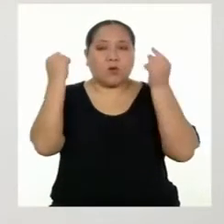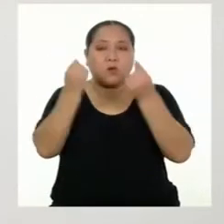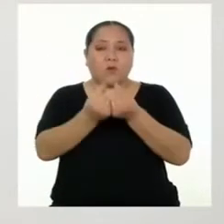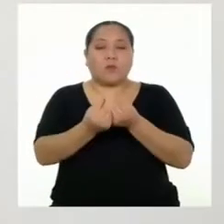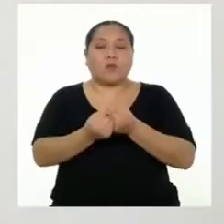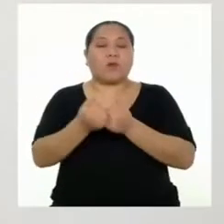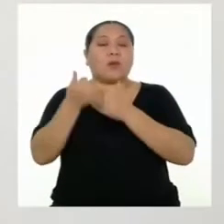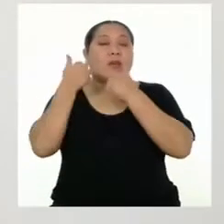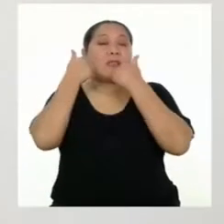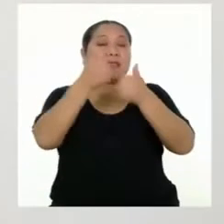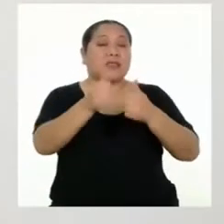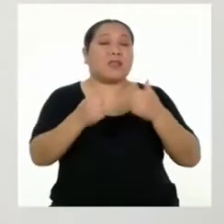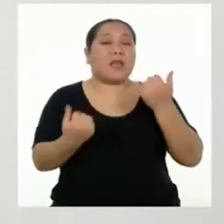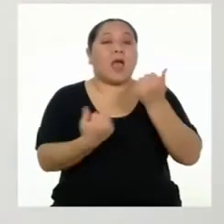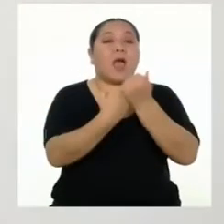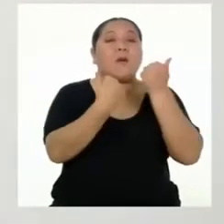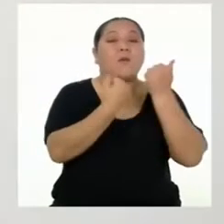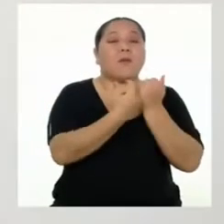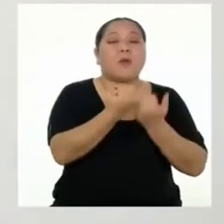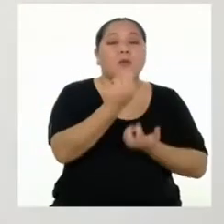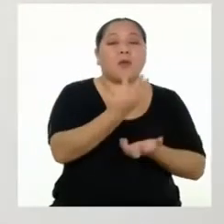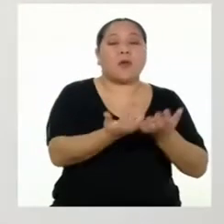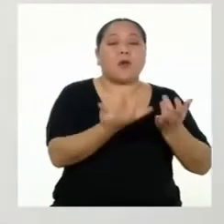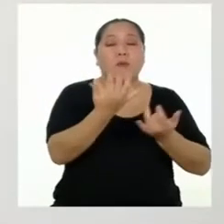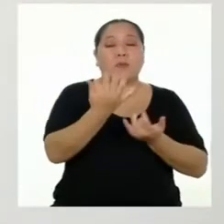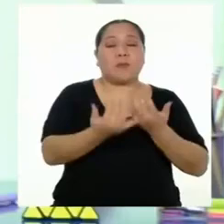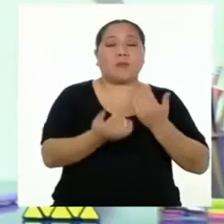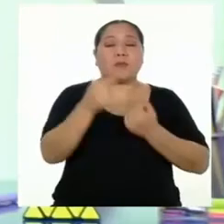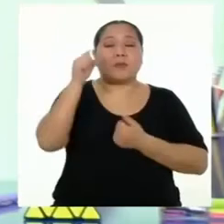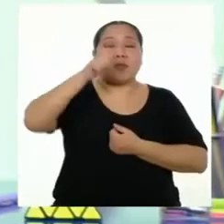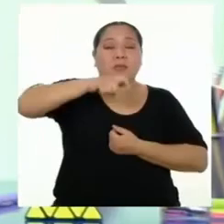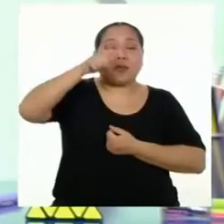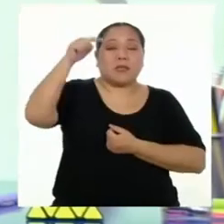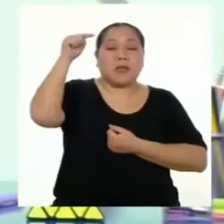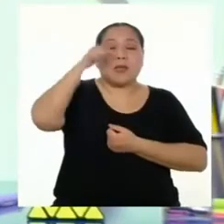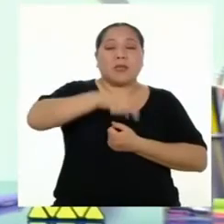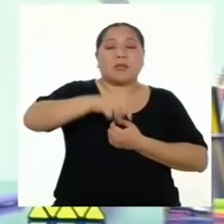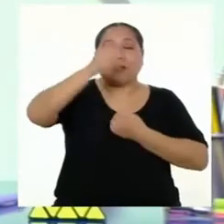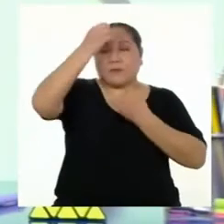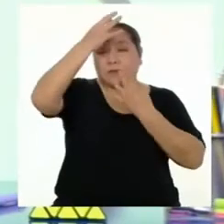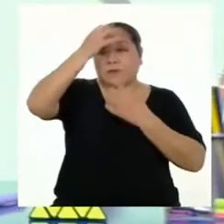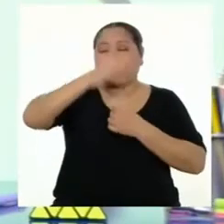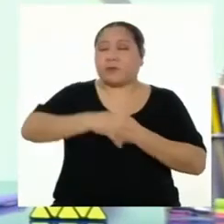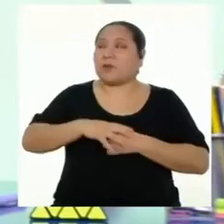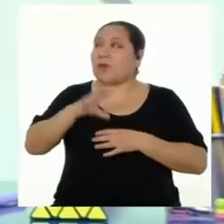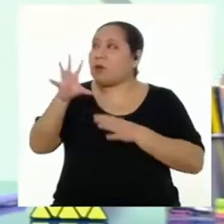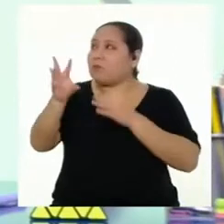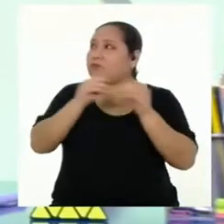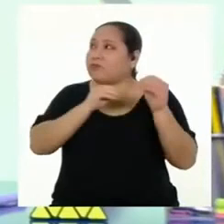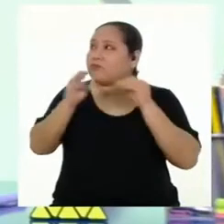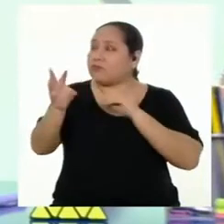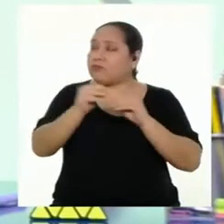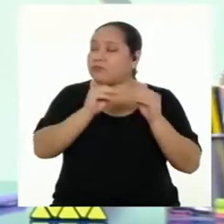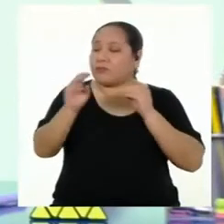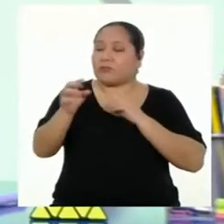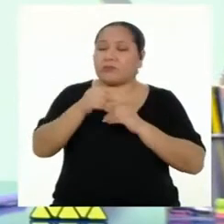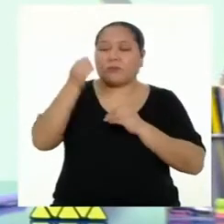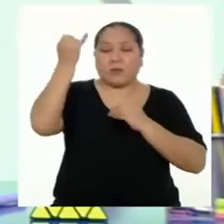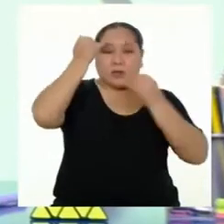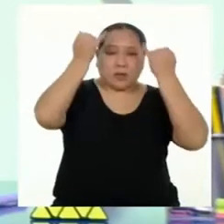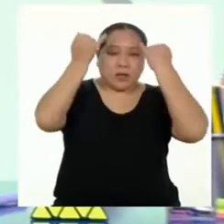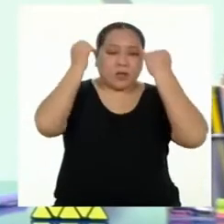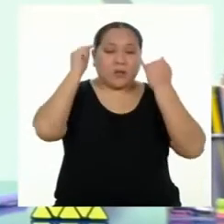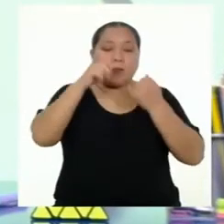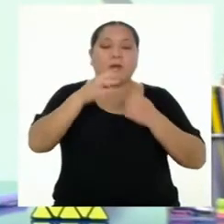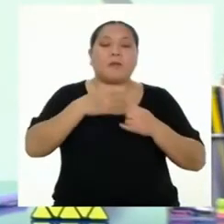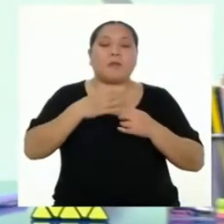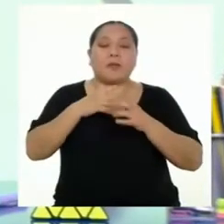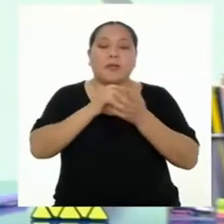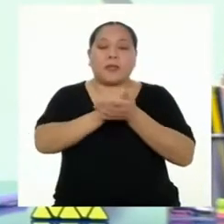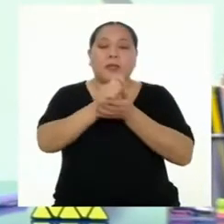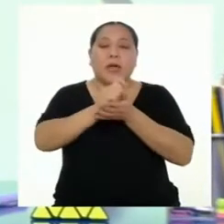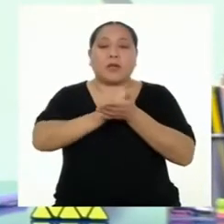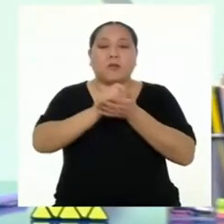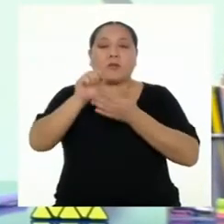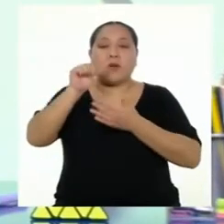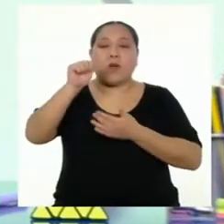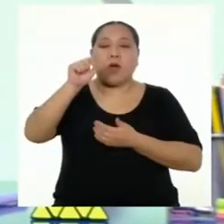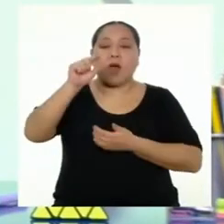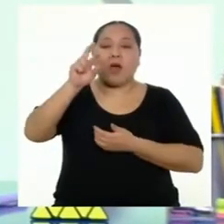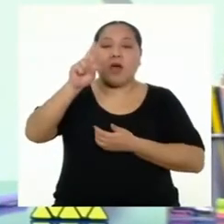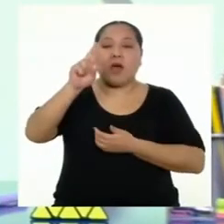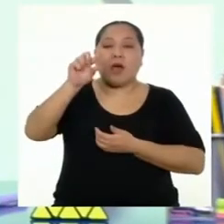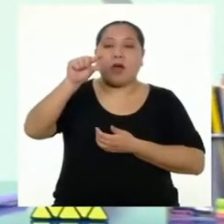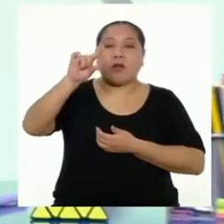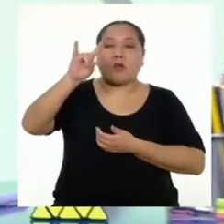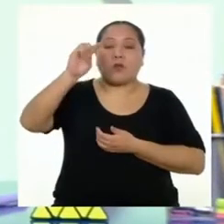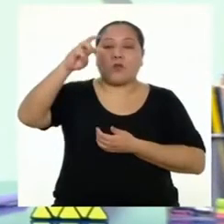de quemar basura necesita esta información. Tomaré nota de estas ideas para mi texto argumentativo. Mientras sigo haciendo mis